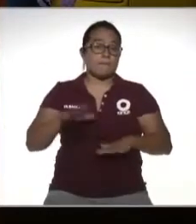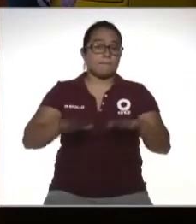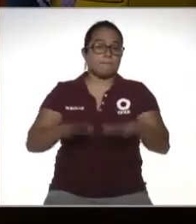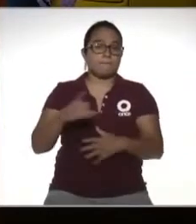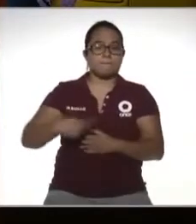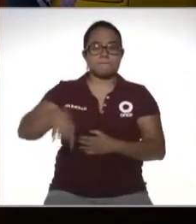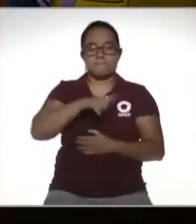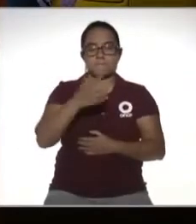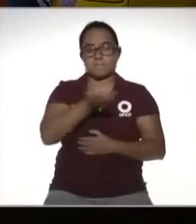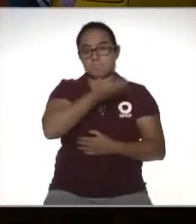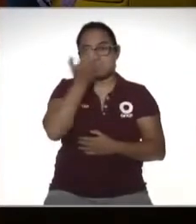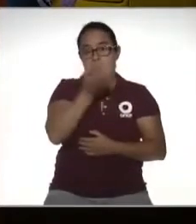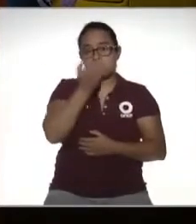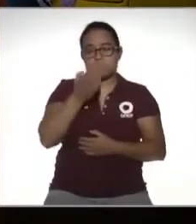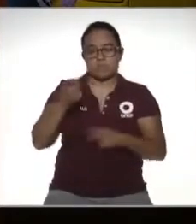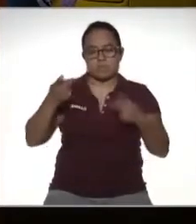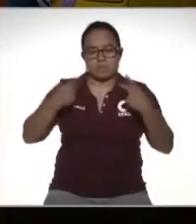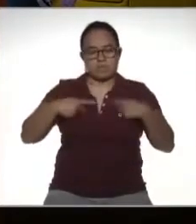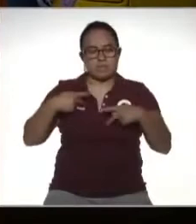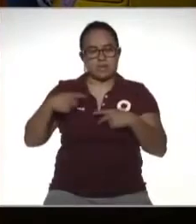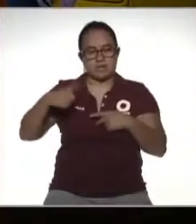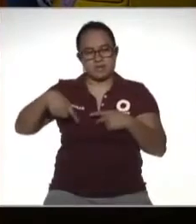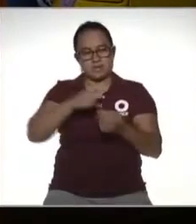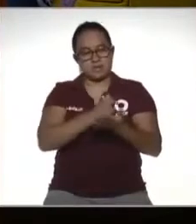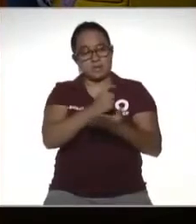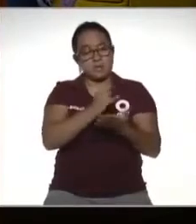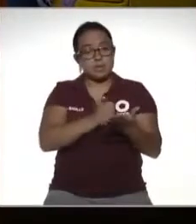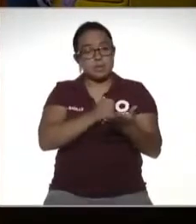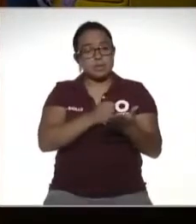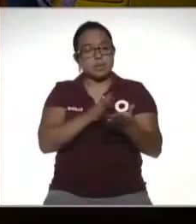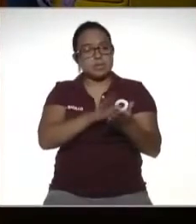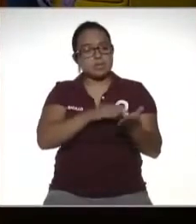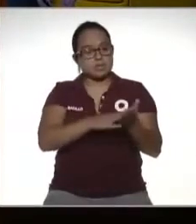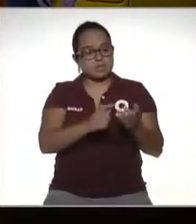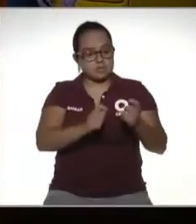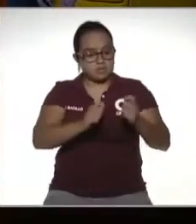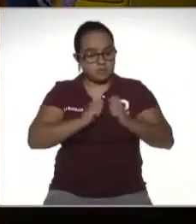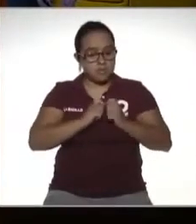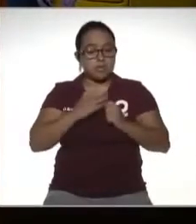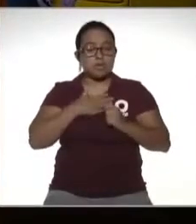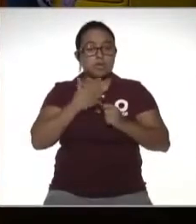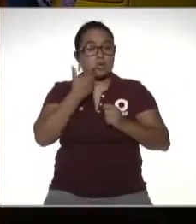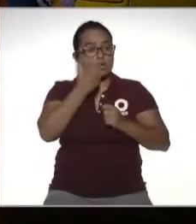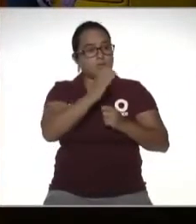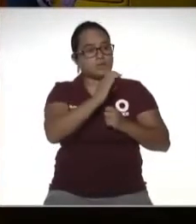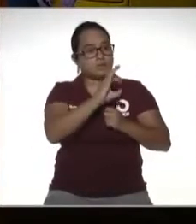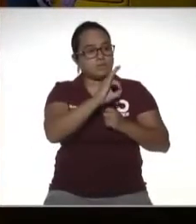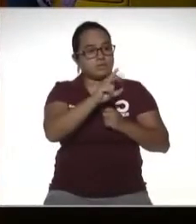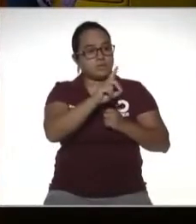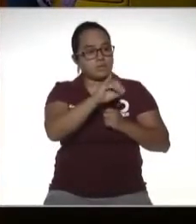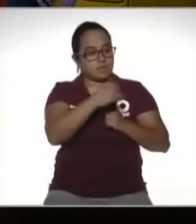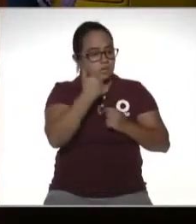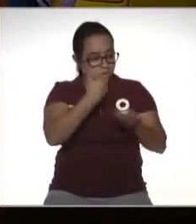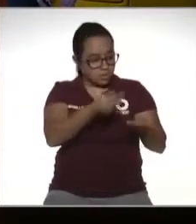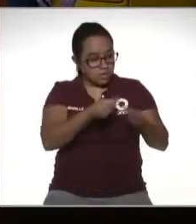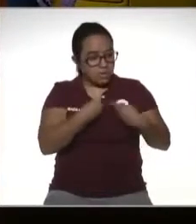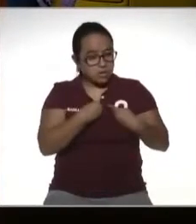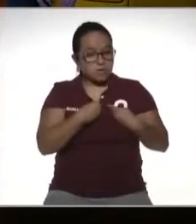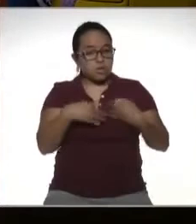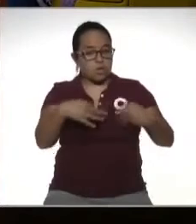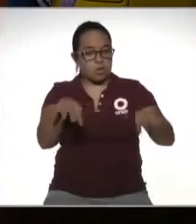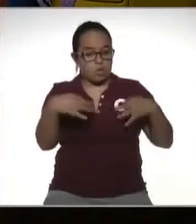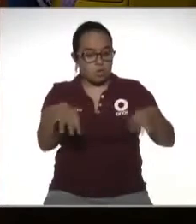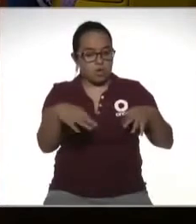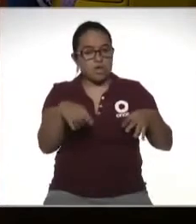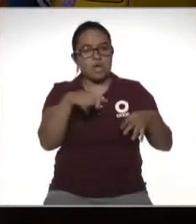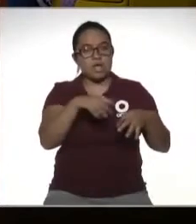estamos acostumbrados quizás los contribuyentes a que nos den un documento yo quiero que me des mi CFDI estoy esperando que me des una hoja